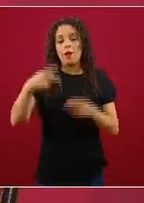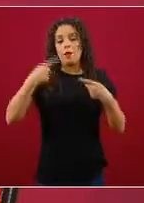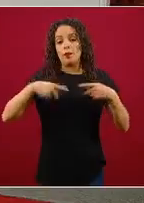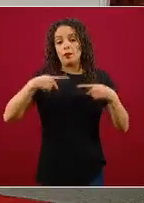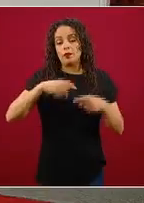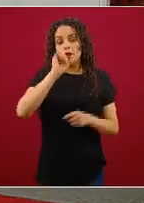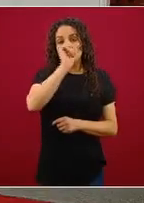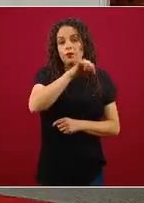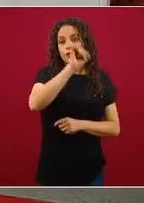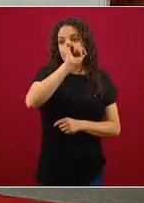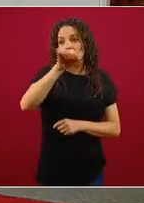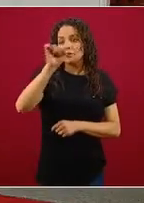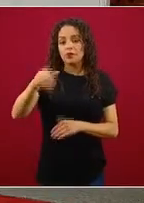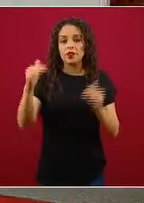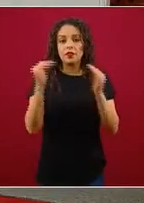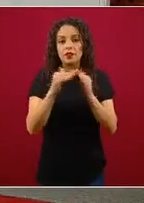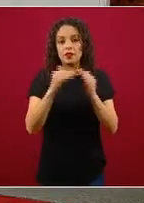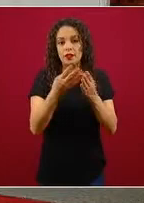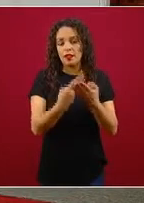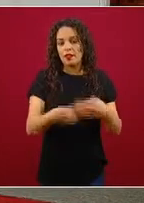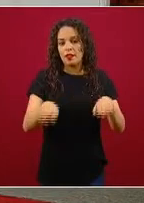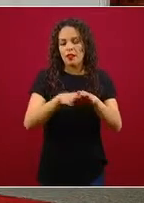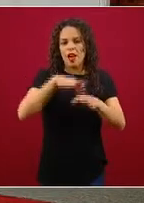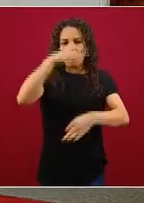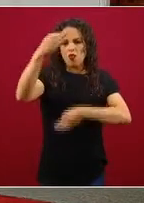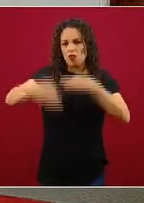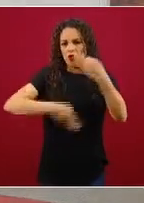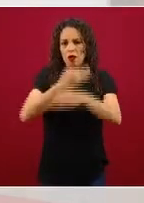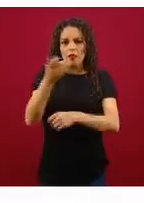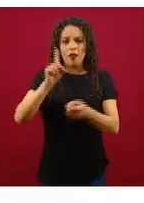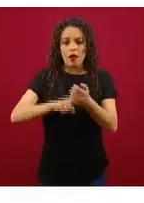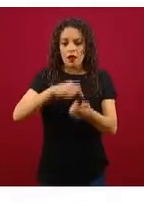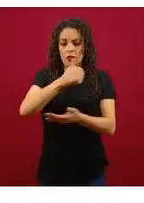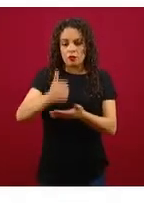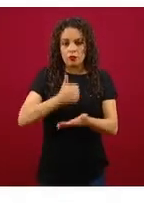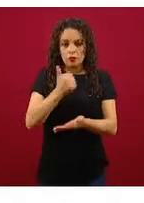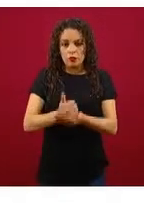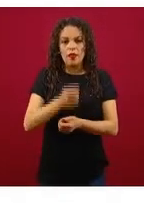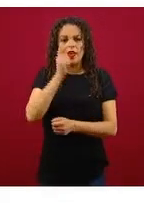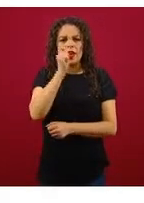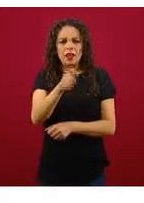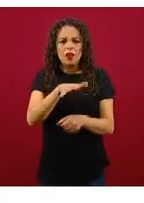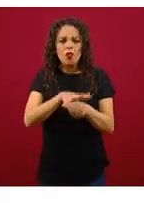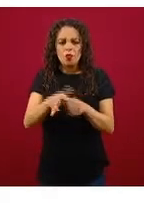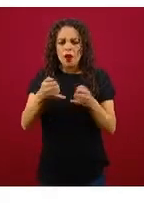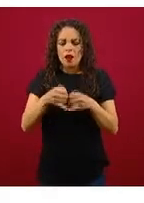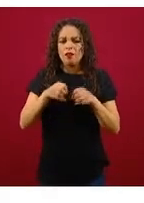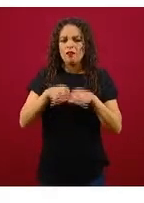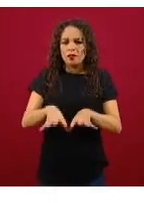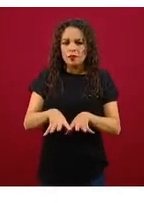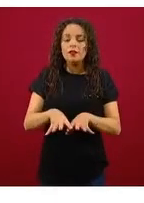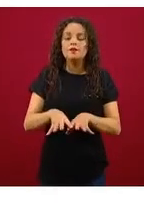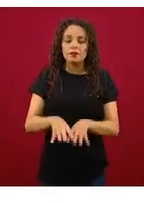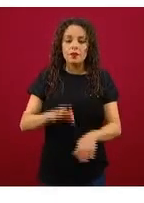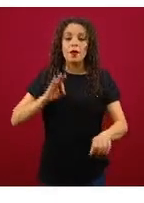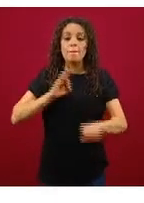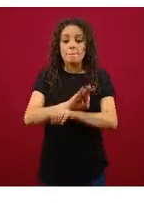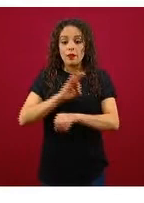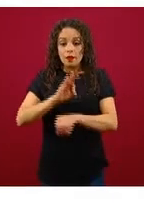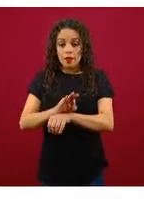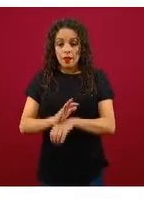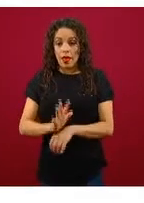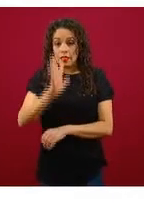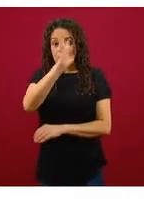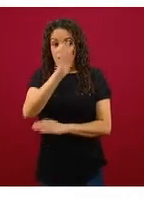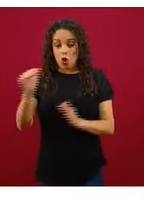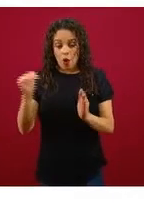a todas las casas de la ciudad, la información de protegerse y proteger a los demás. Cinco mil brigadistas se van a